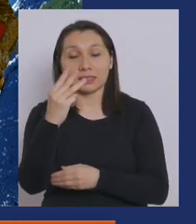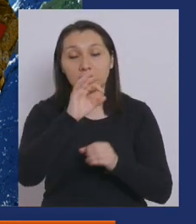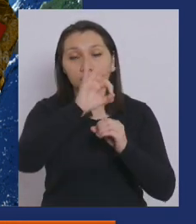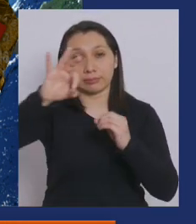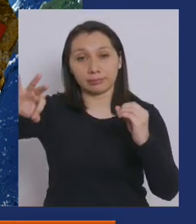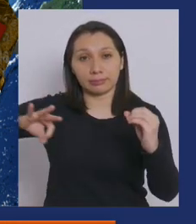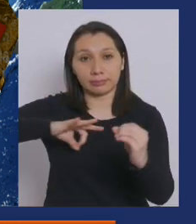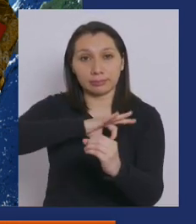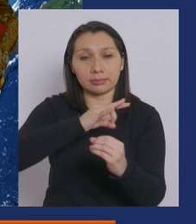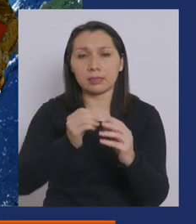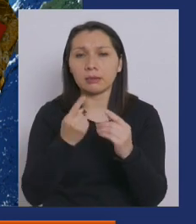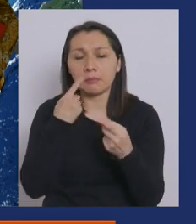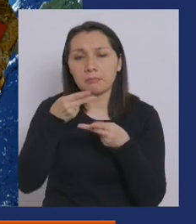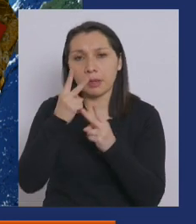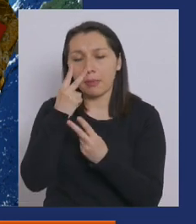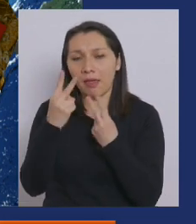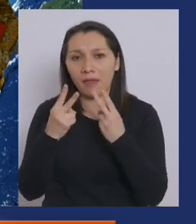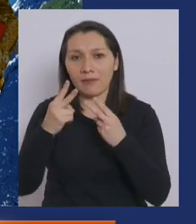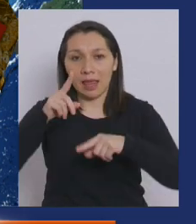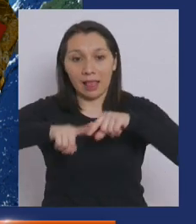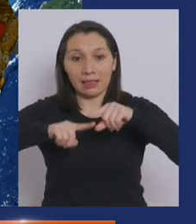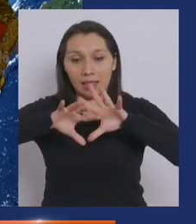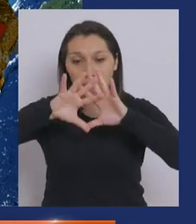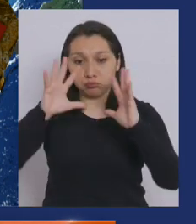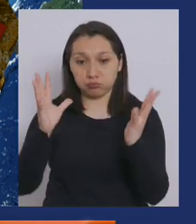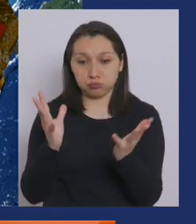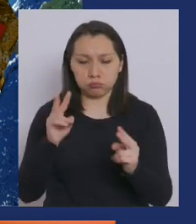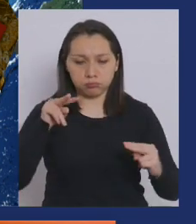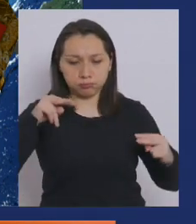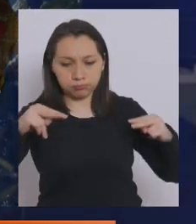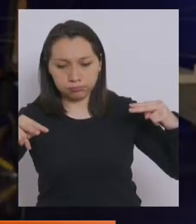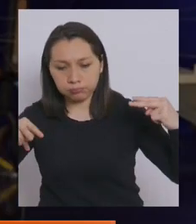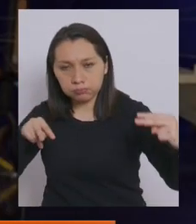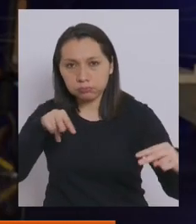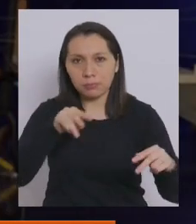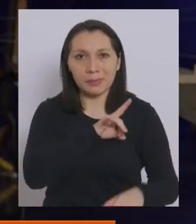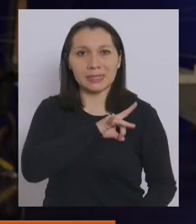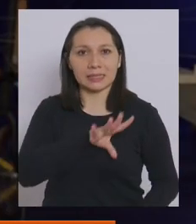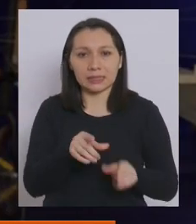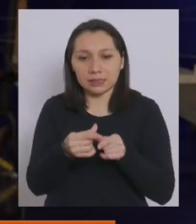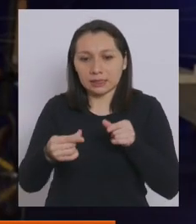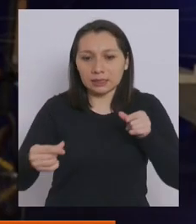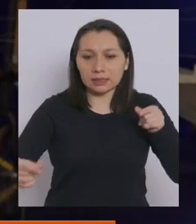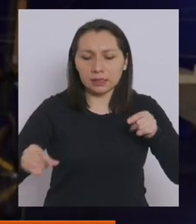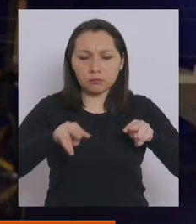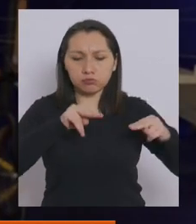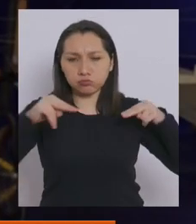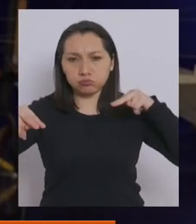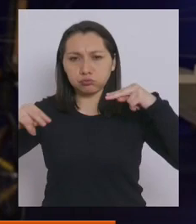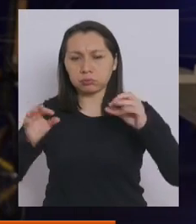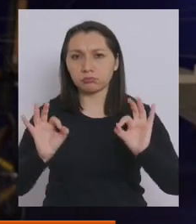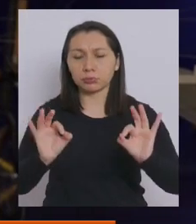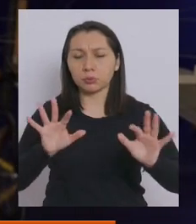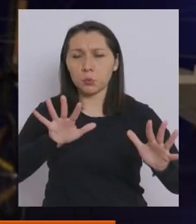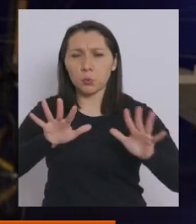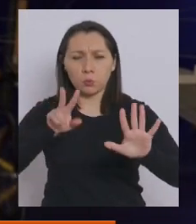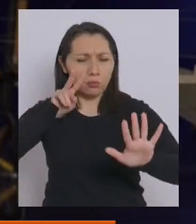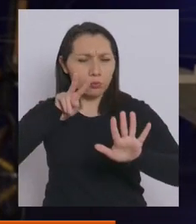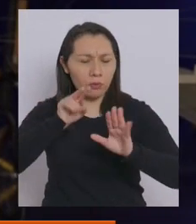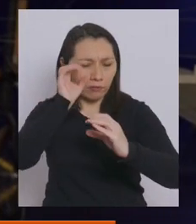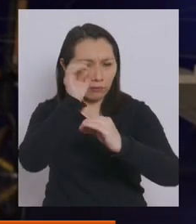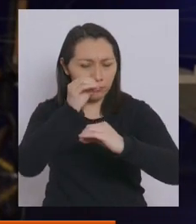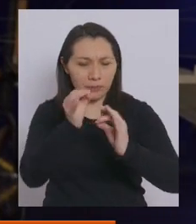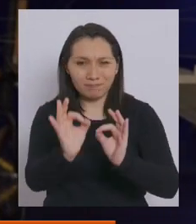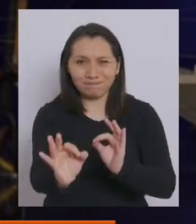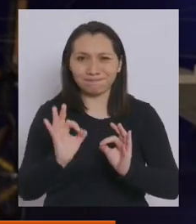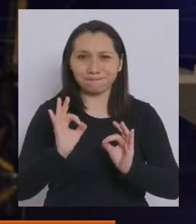nos va a permitir observar la Tierra y observar a nuestro país con una amplia gama espectral, no